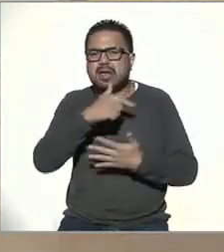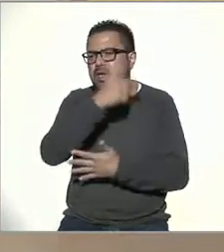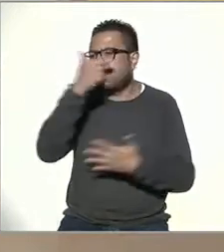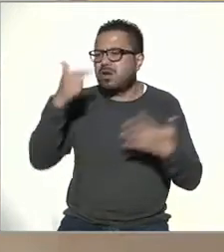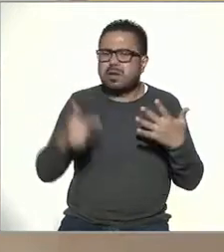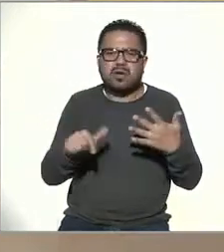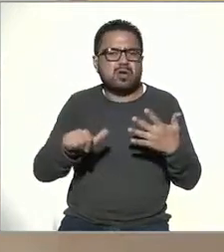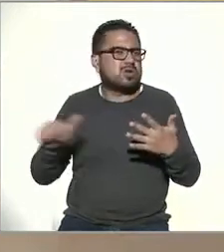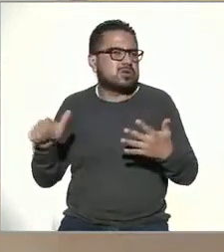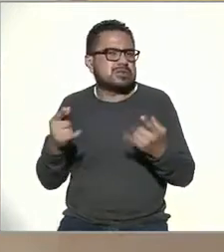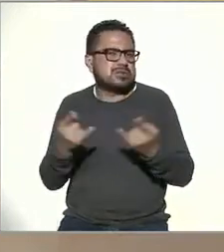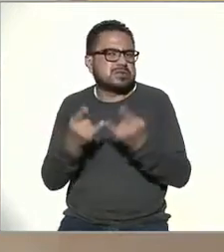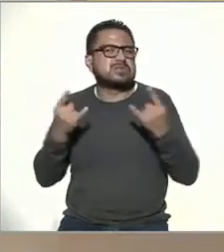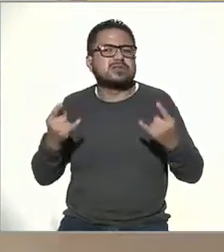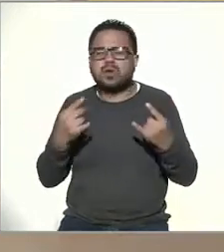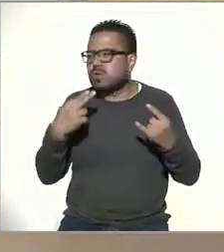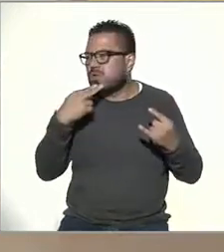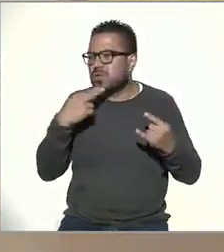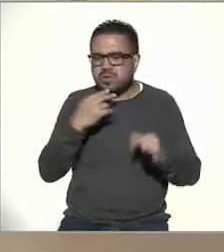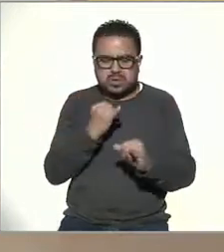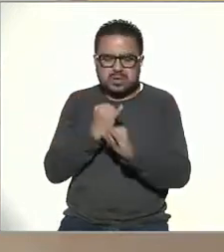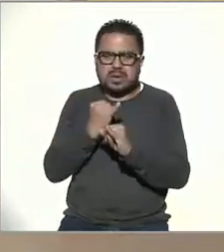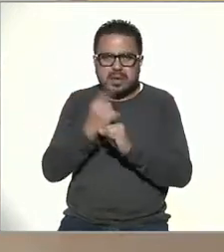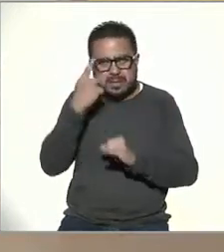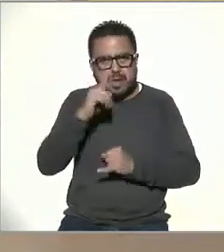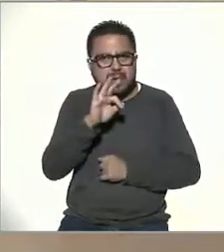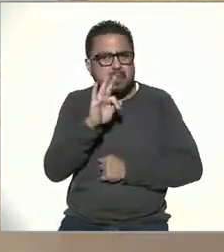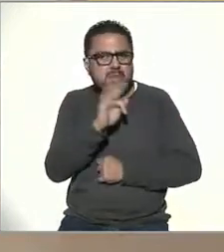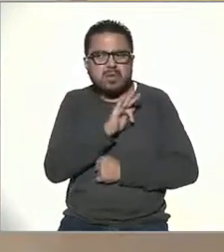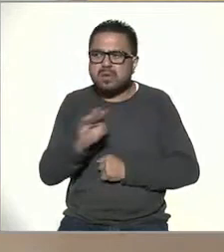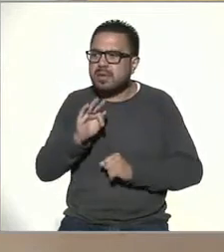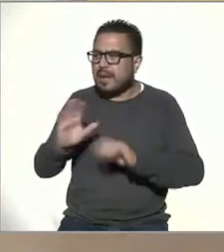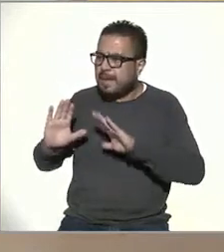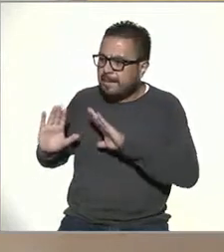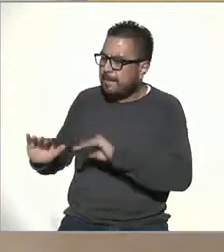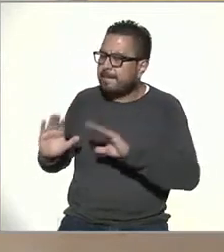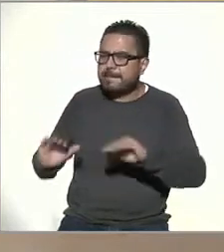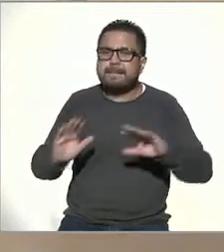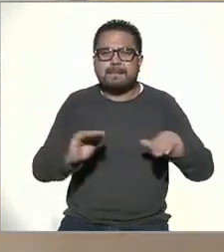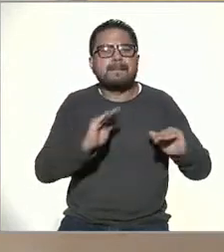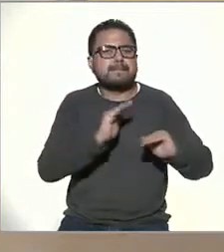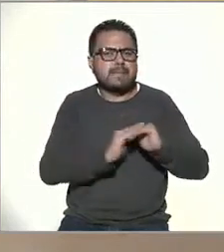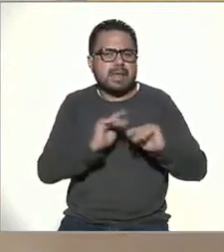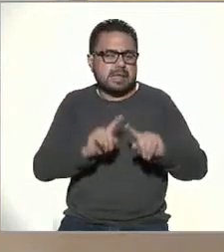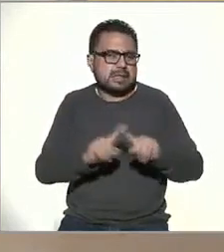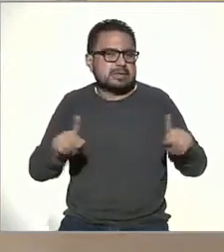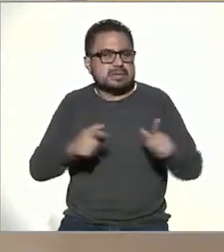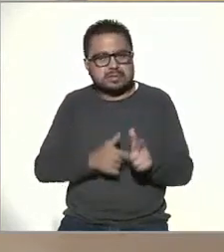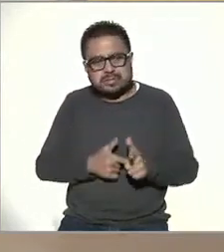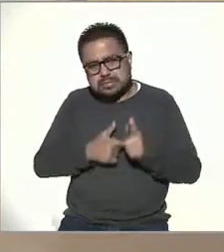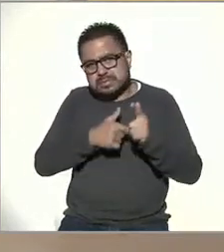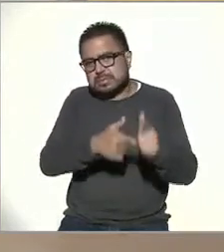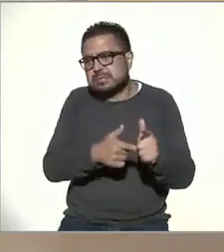historiadores que han utilizado el Internet para poder enseñar de una manera muy diferente y seguir